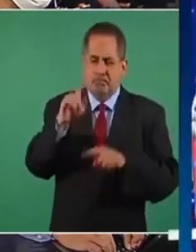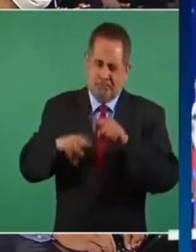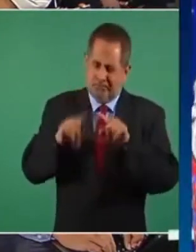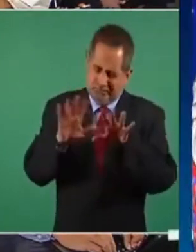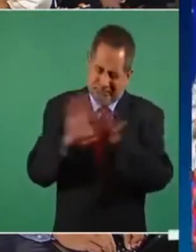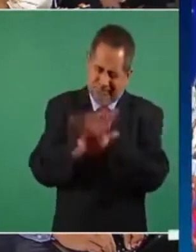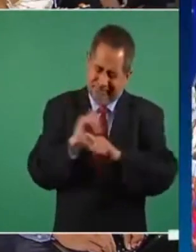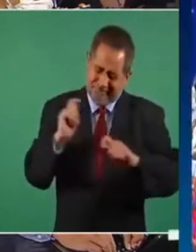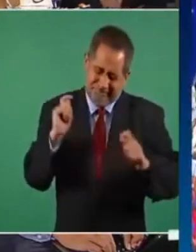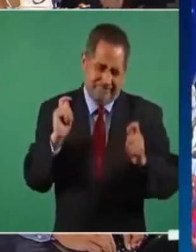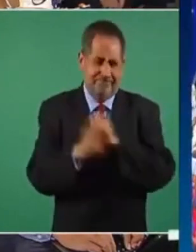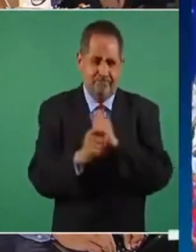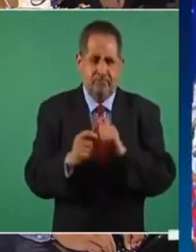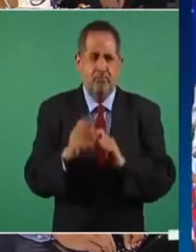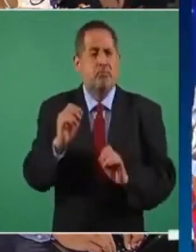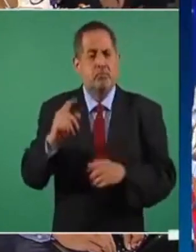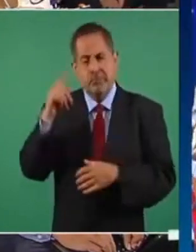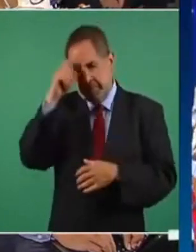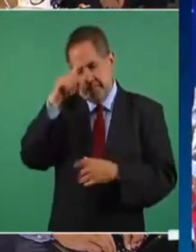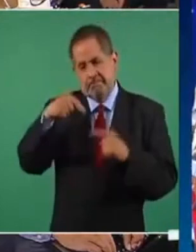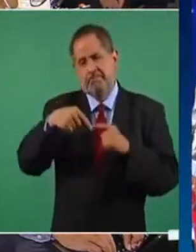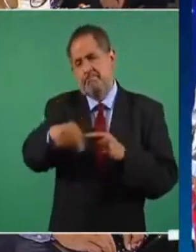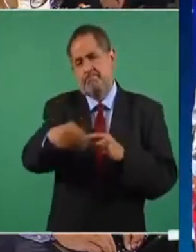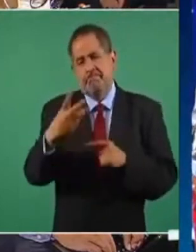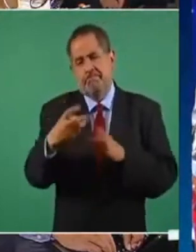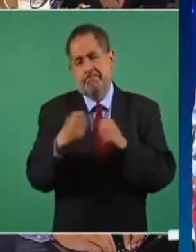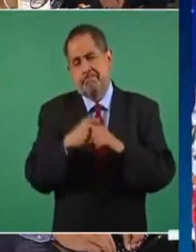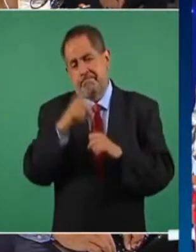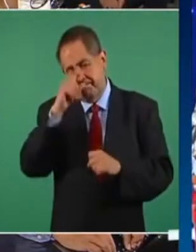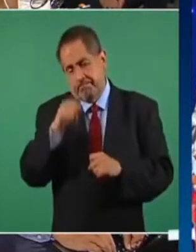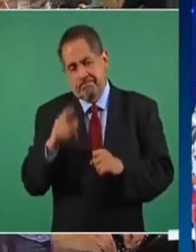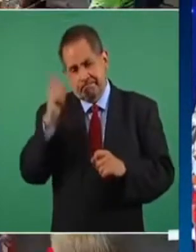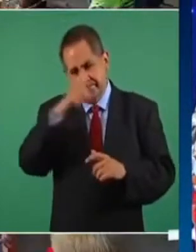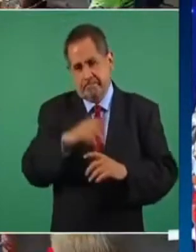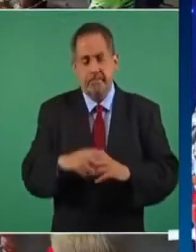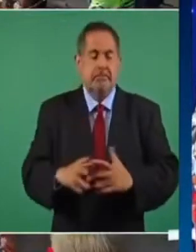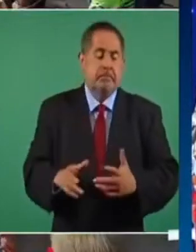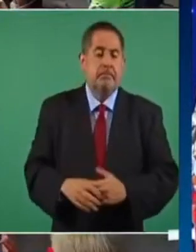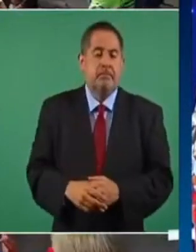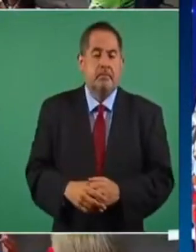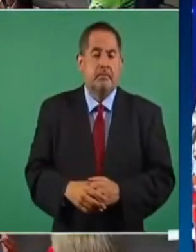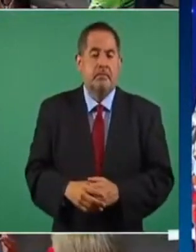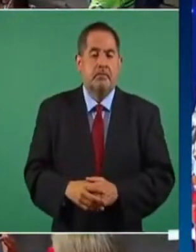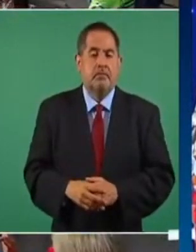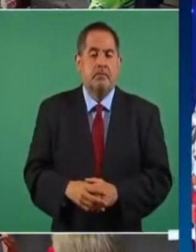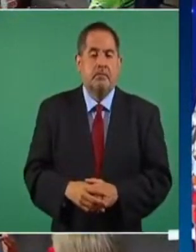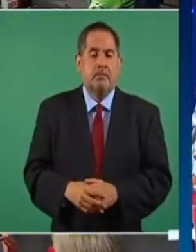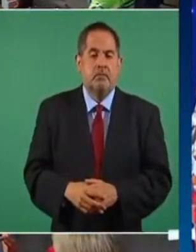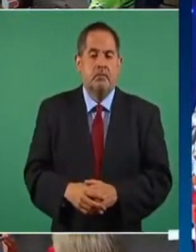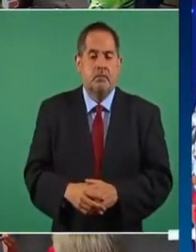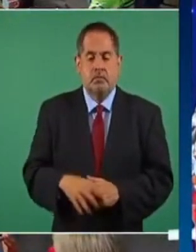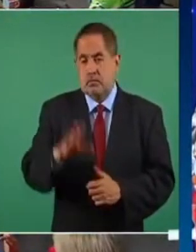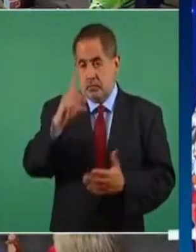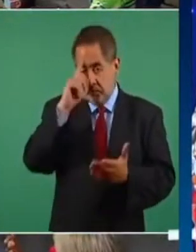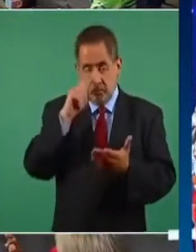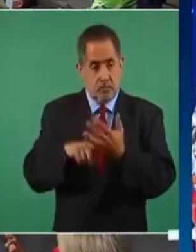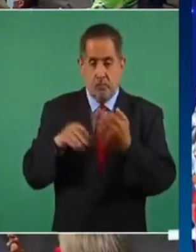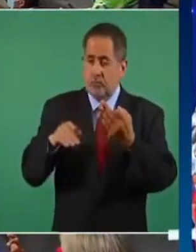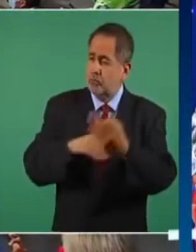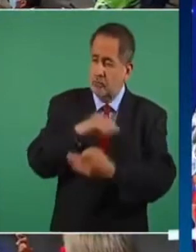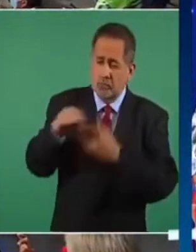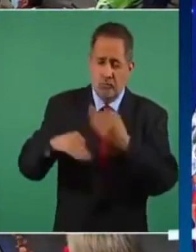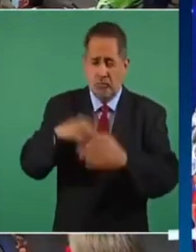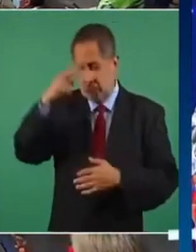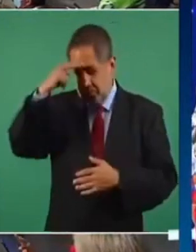o ya lo ve muy complicado para el resto del sexo yo creo que lo que podemos hacer todos los